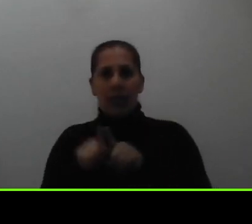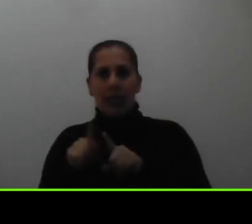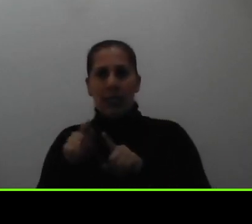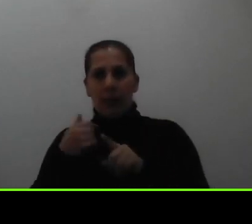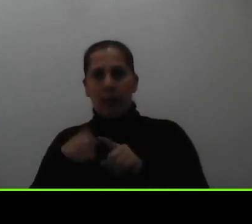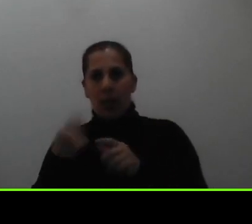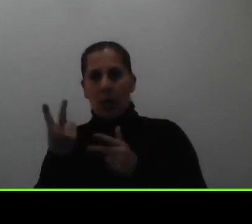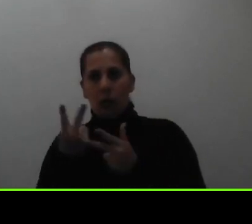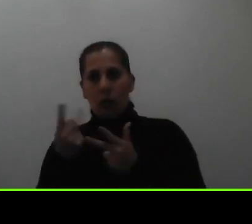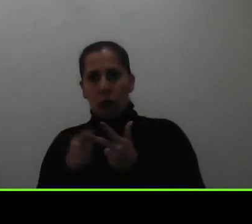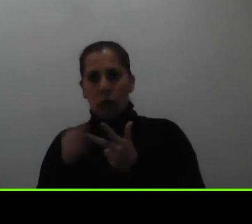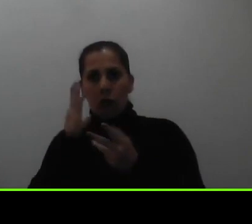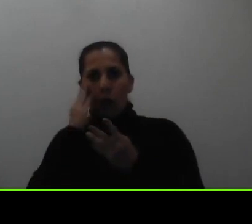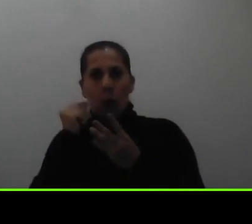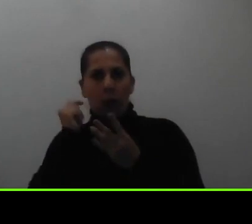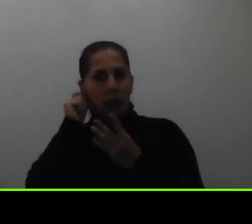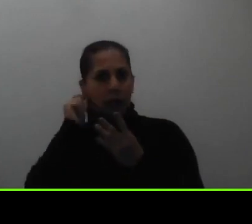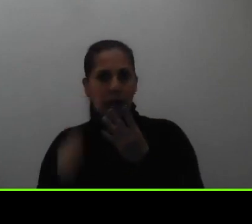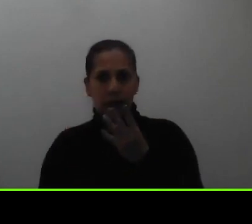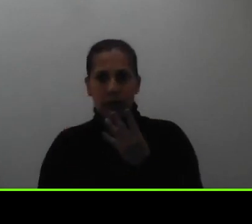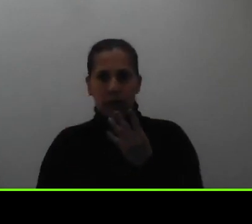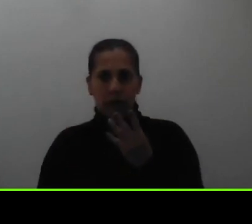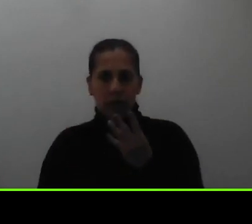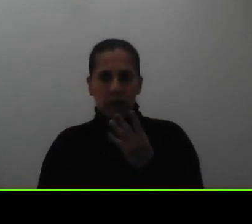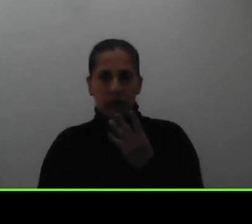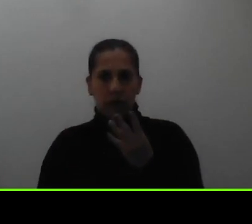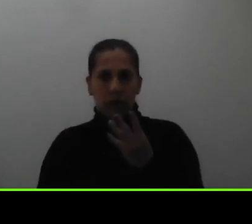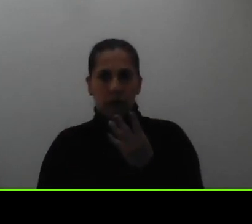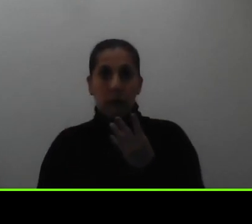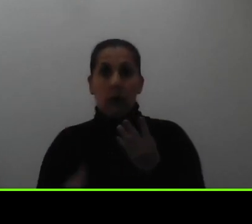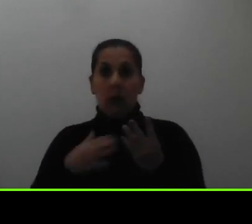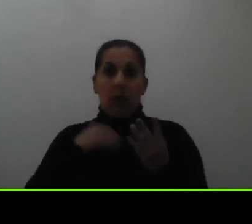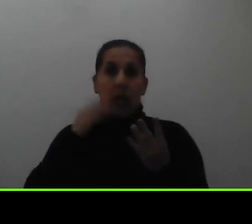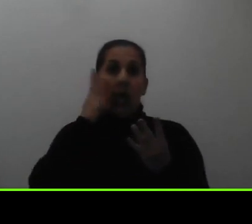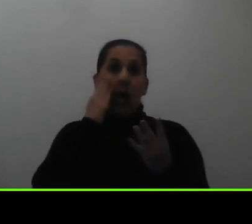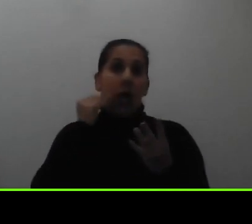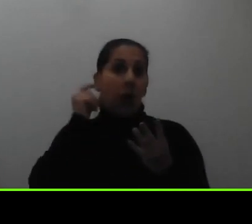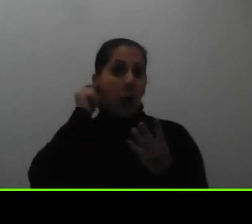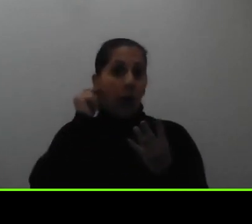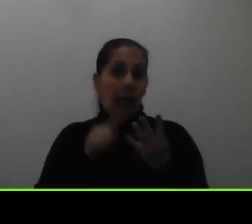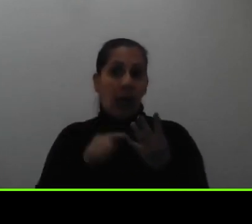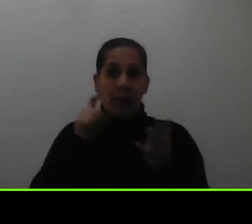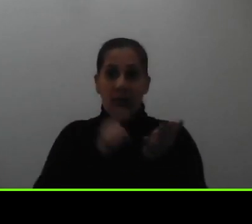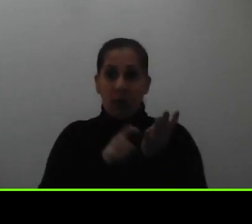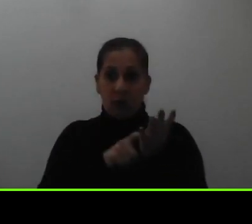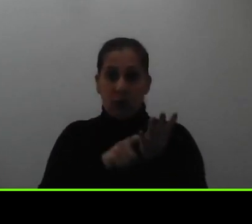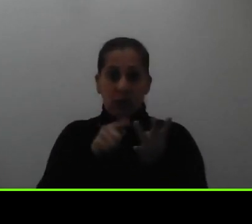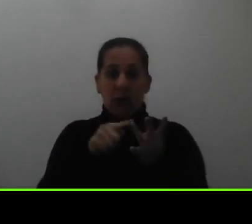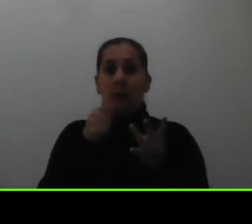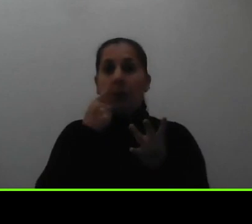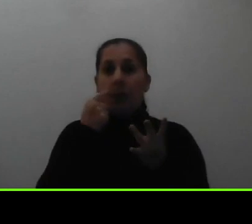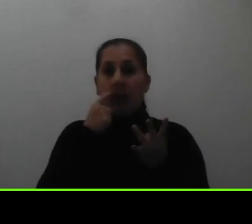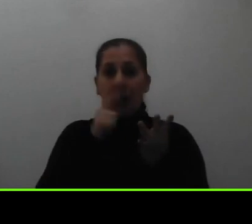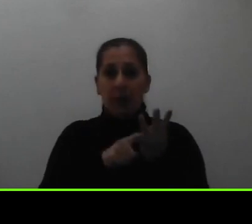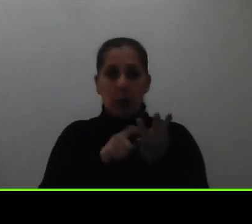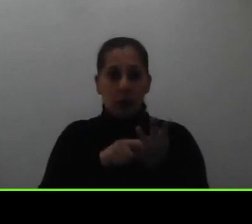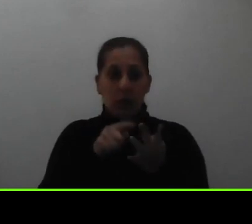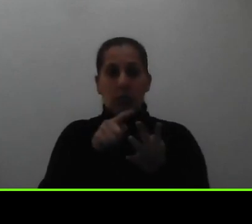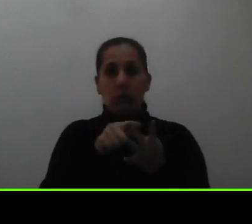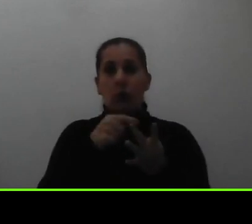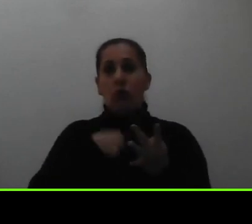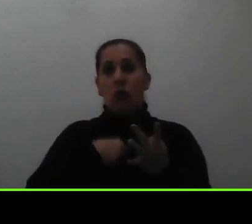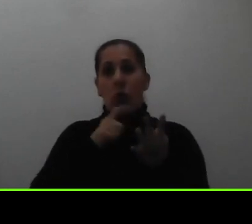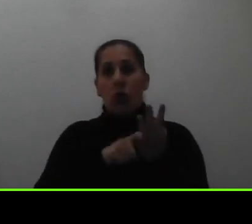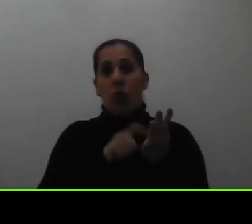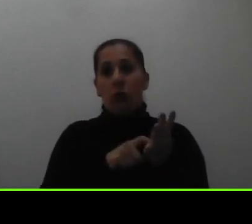y mi abuela entonces mi abuelita tiene una deudas mi papá otras y yo otras ustedes no van a entregar solo